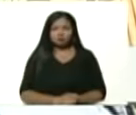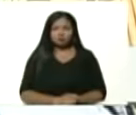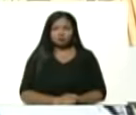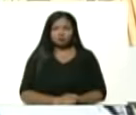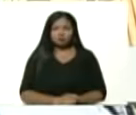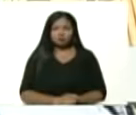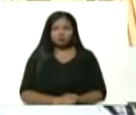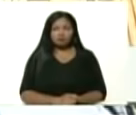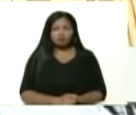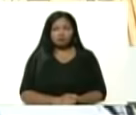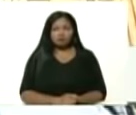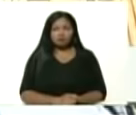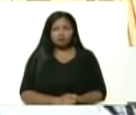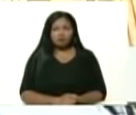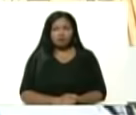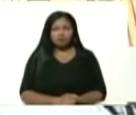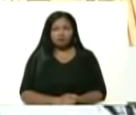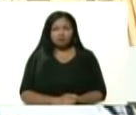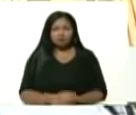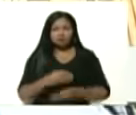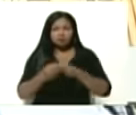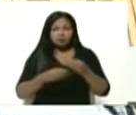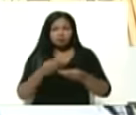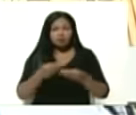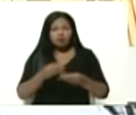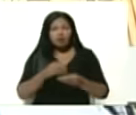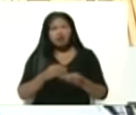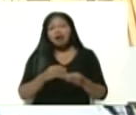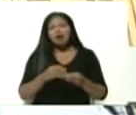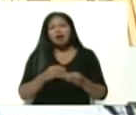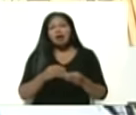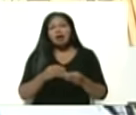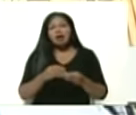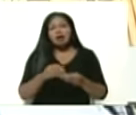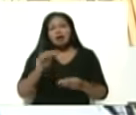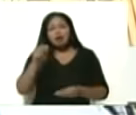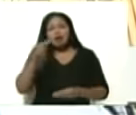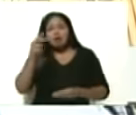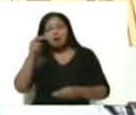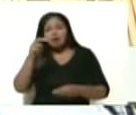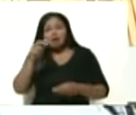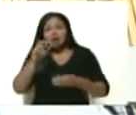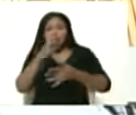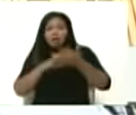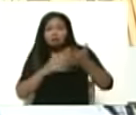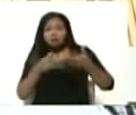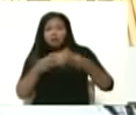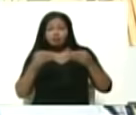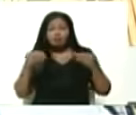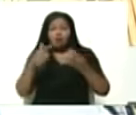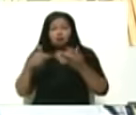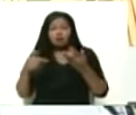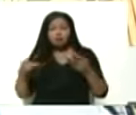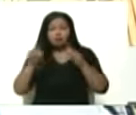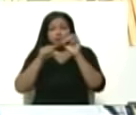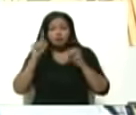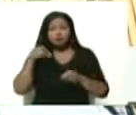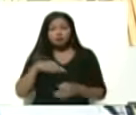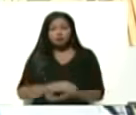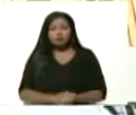Articular los 16 motores de la agenda bolivariana. Articular todos los motores productivos.